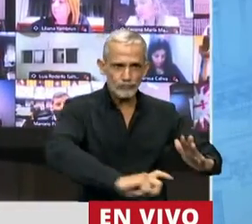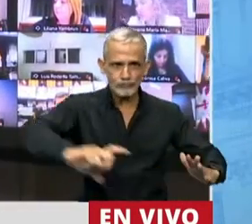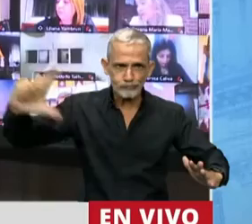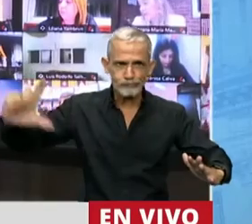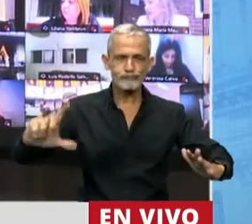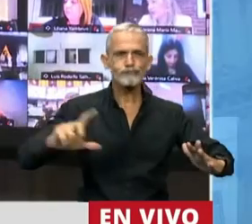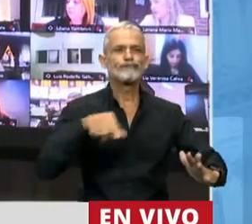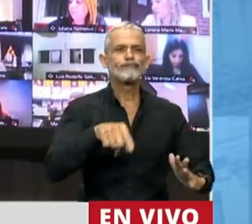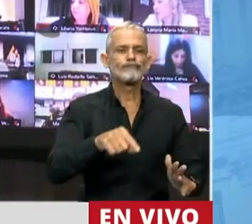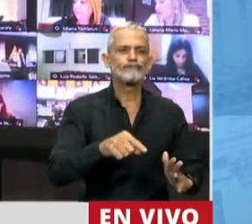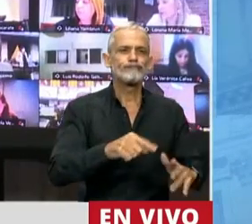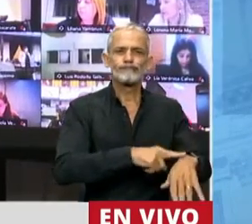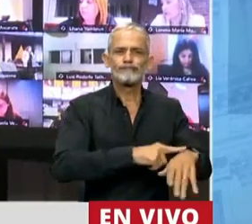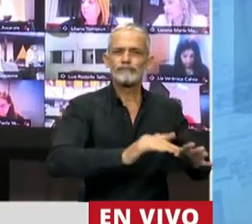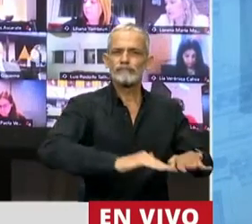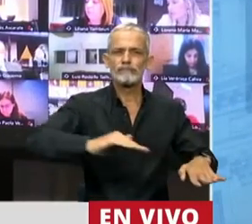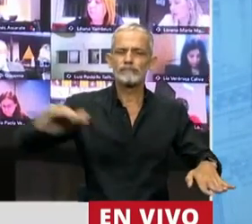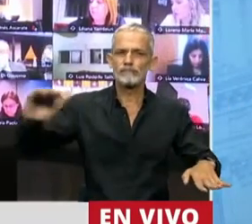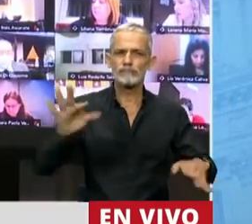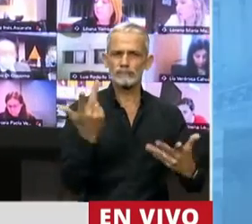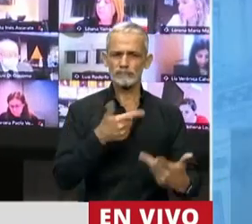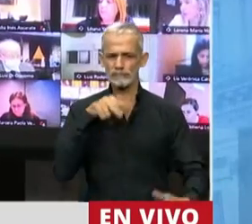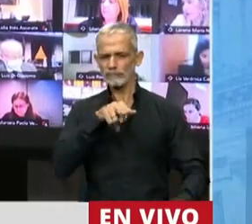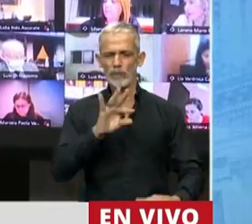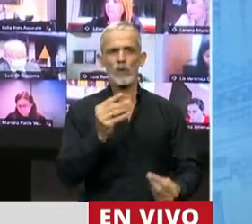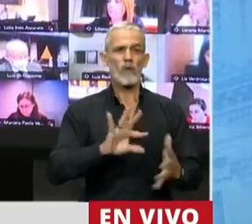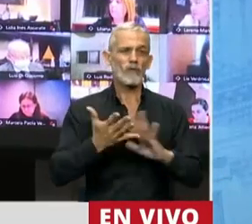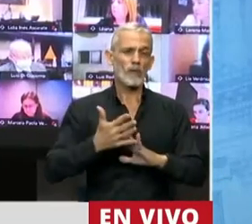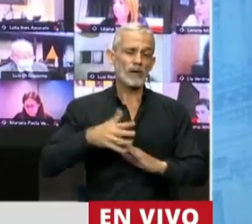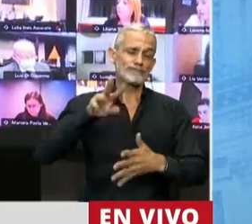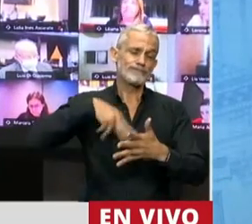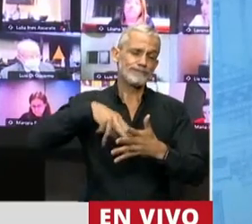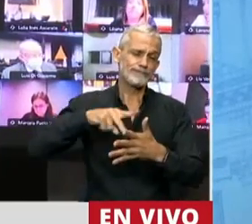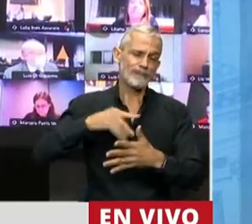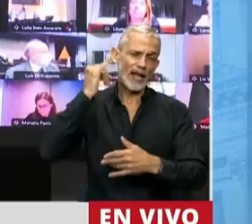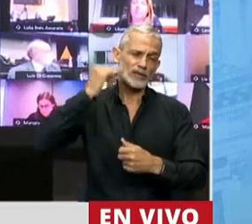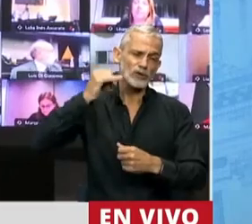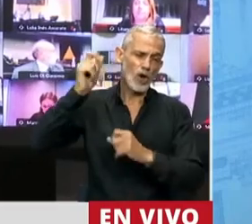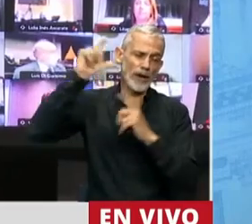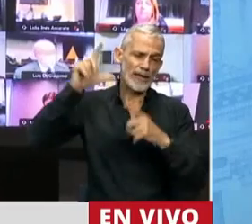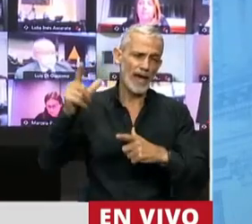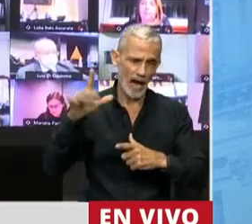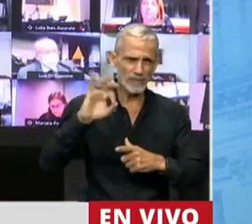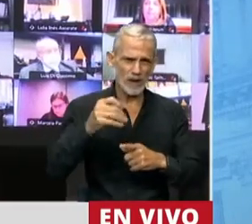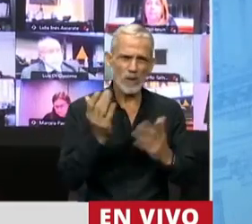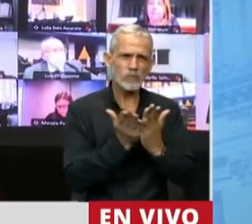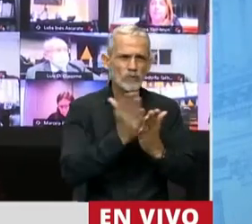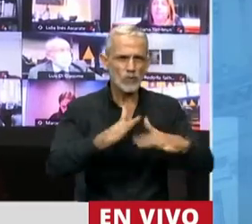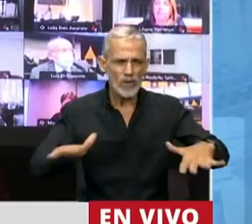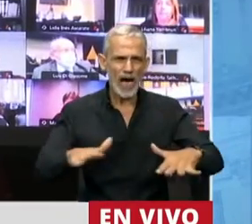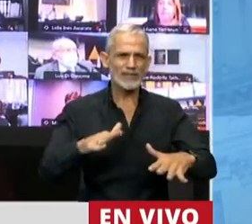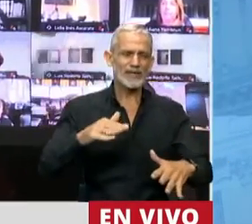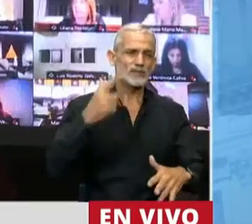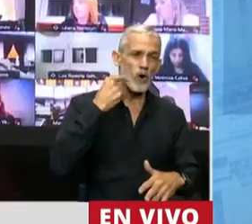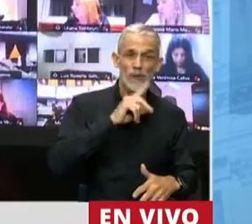la podemos ver desde un esquema teórico. De hecho, hay muchos estudiantes, chicas y